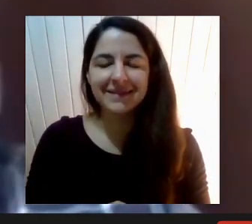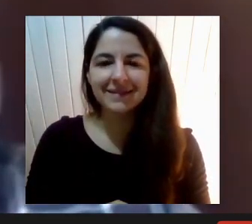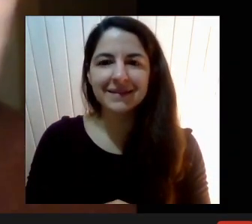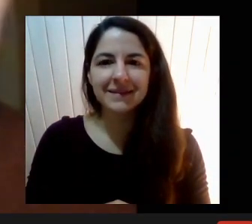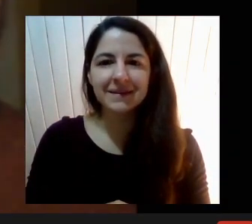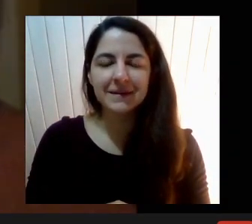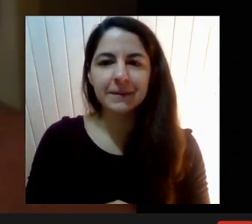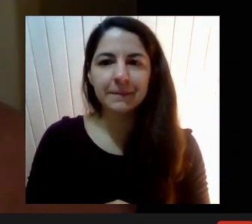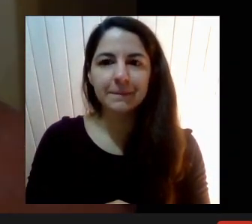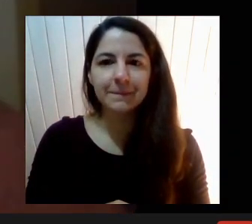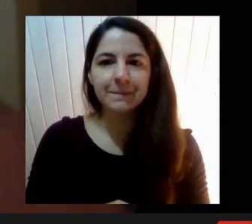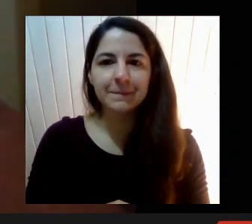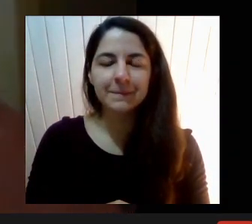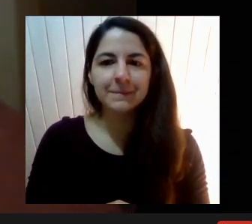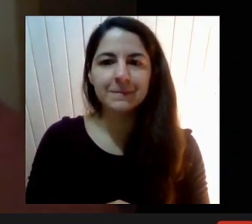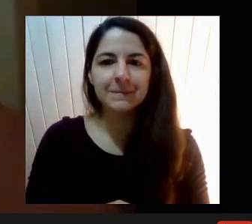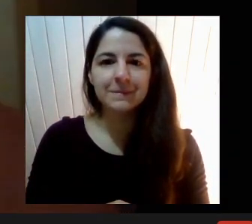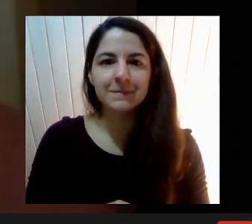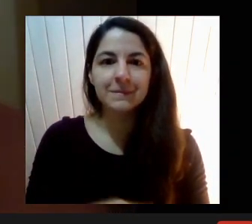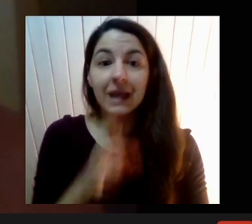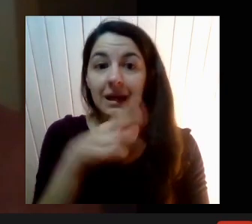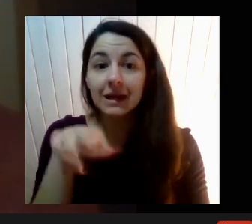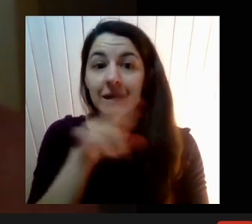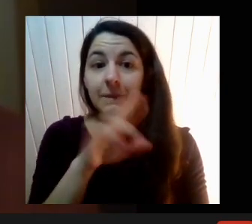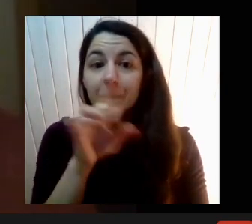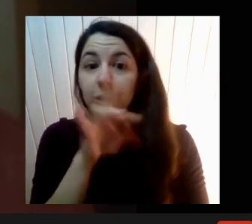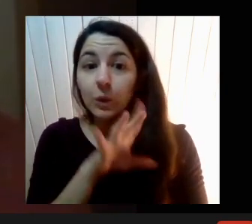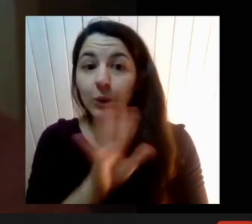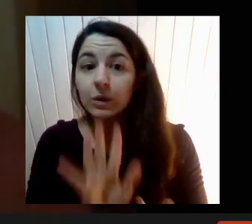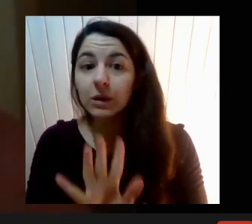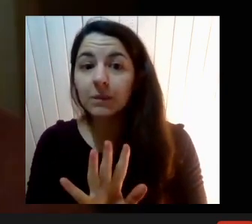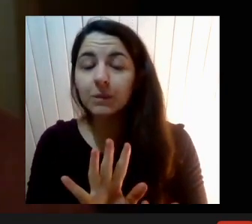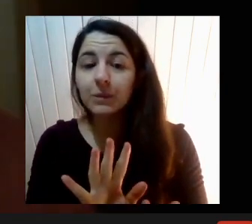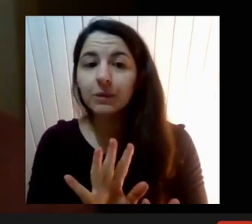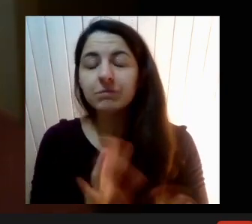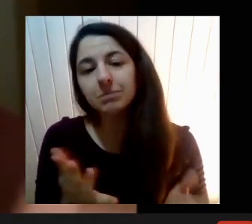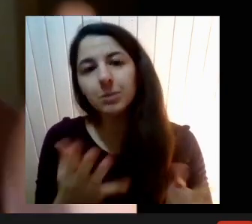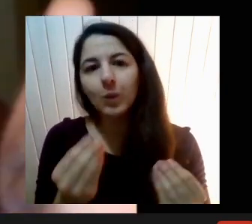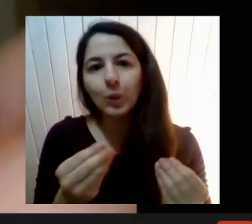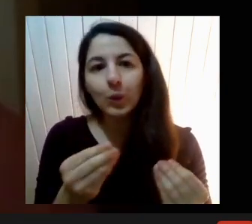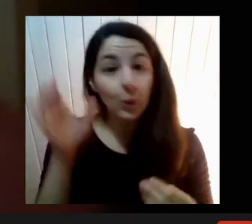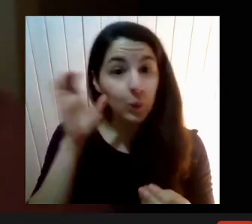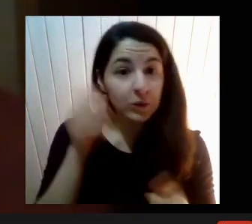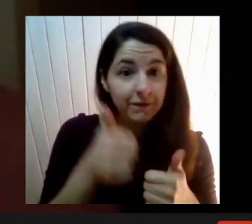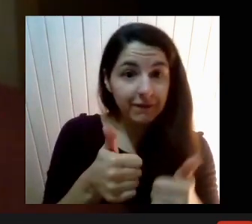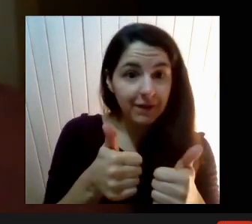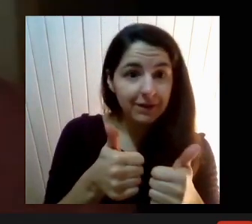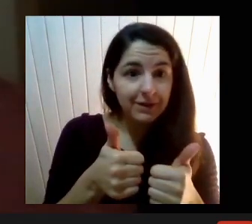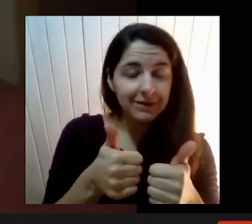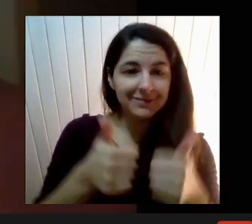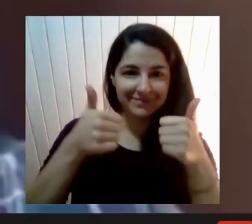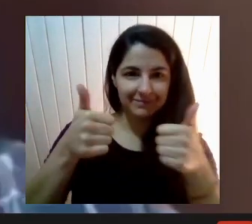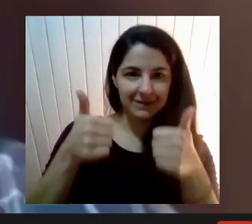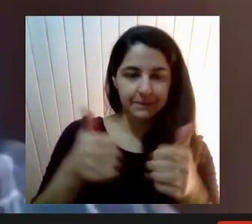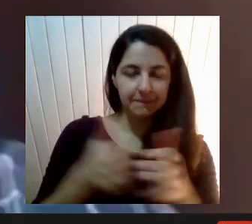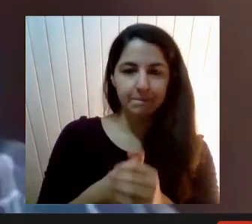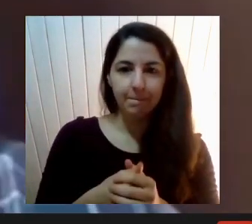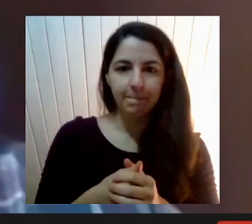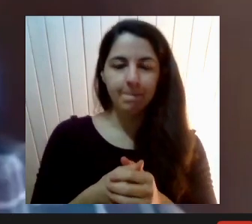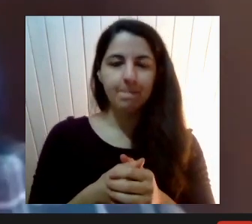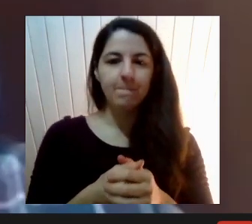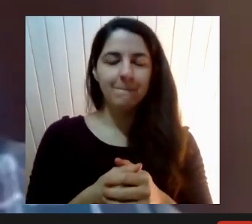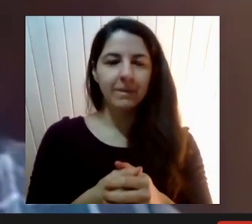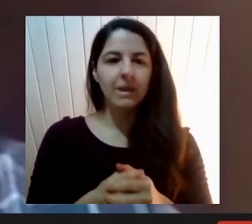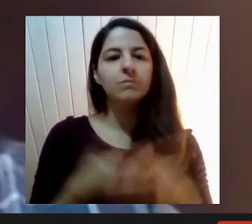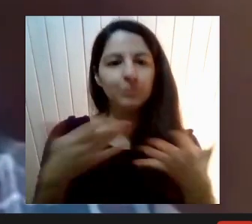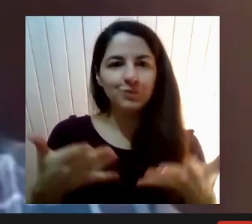Quedaste en silencio en la última parte Pero, bueno, ¿se escucha, cierto? Me hacen así Ya Bueno, la